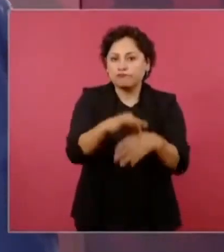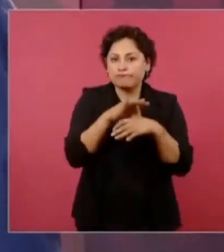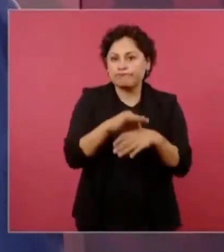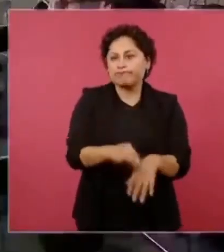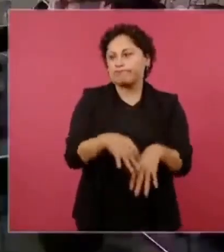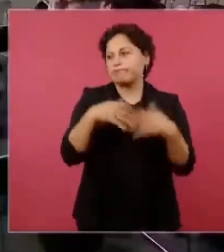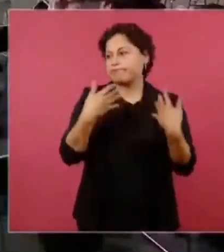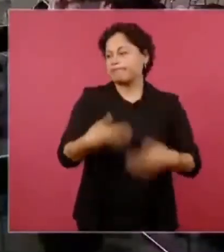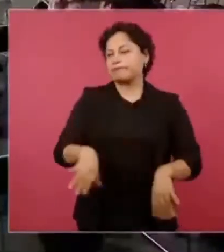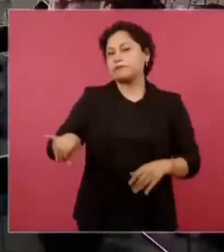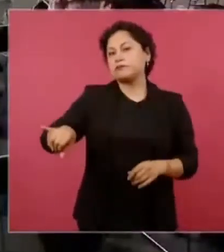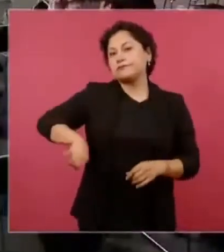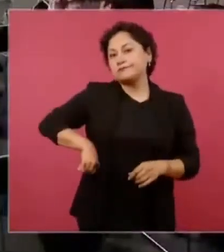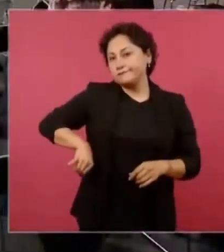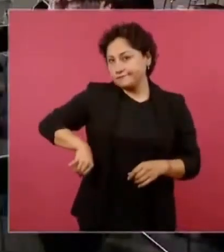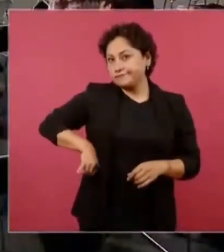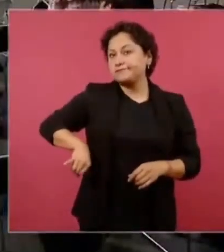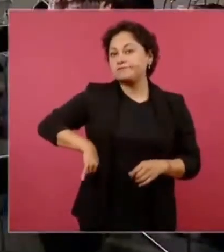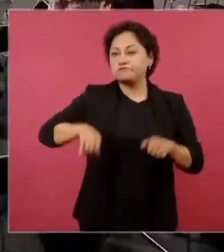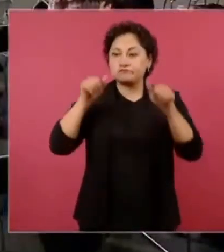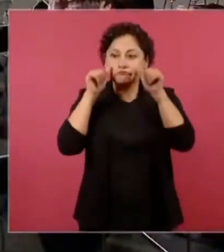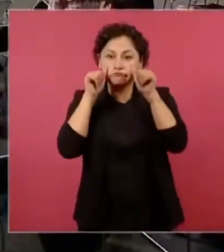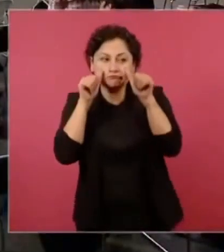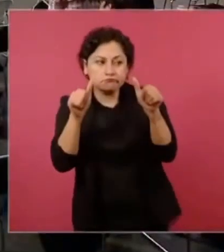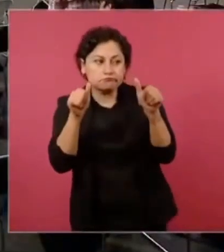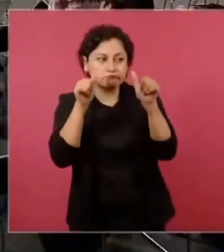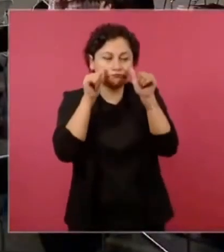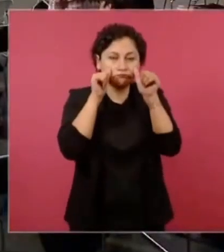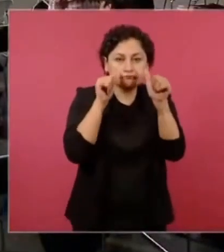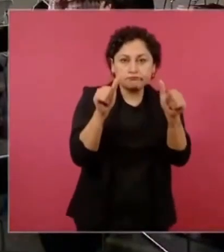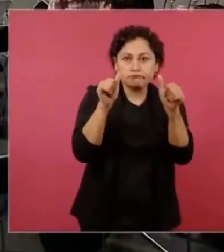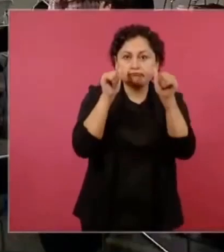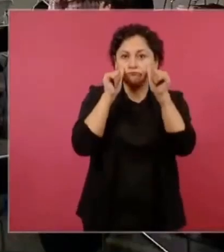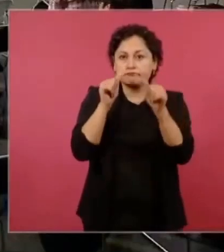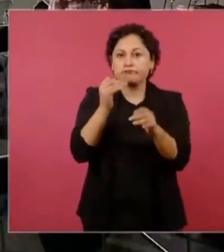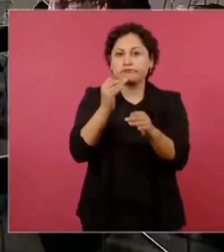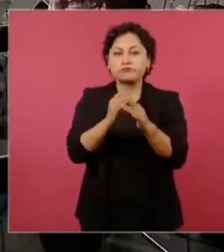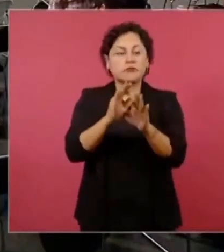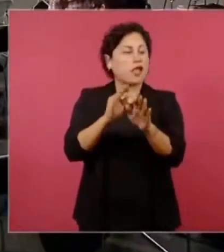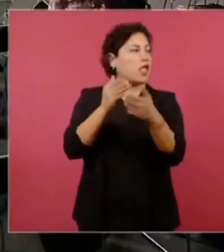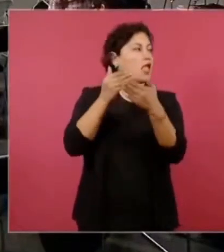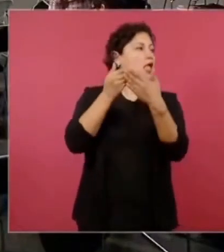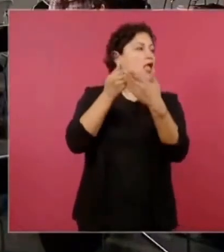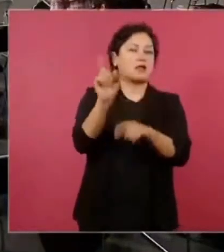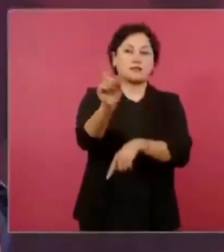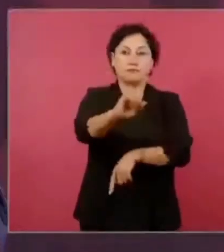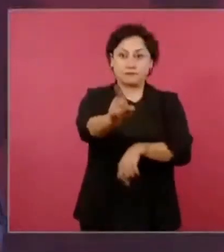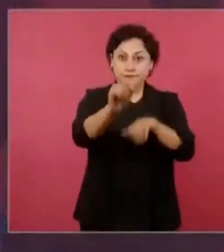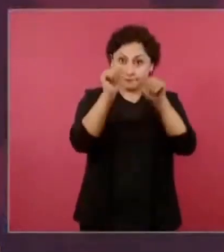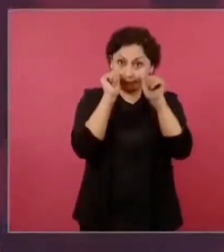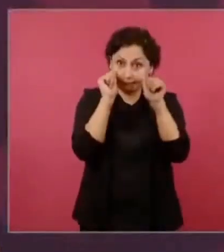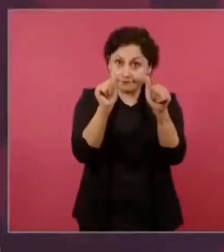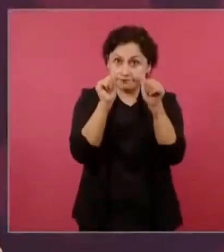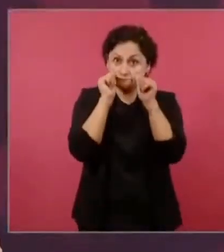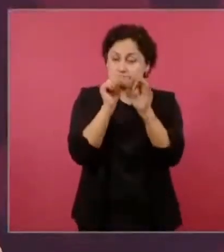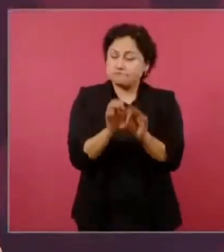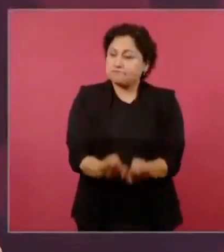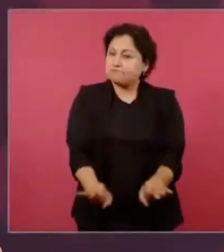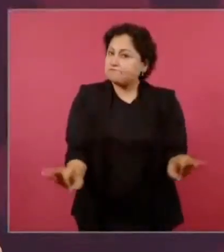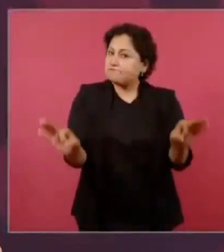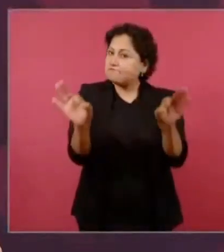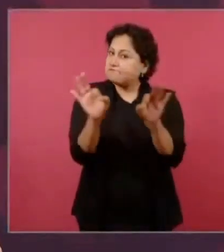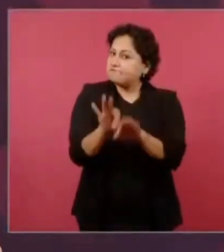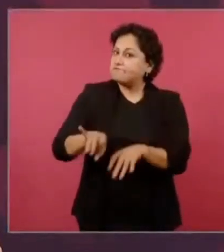perdernos estos momentos interesantes, tan importantes que estamos